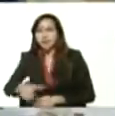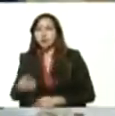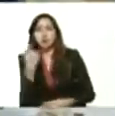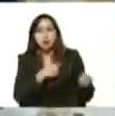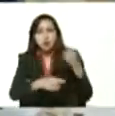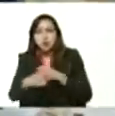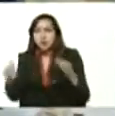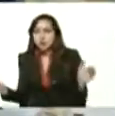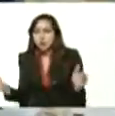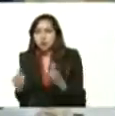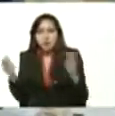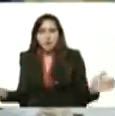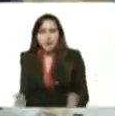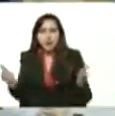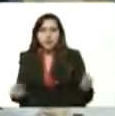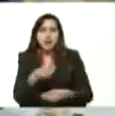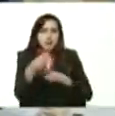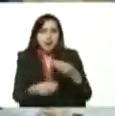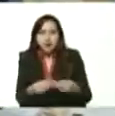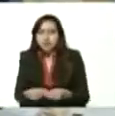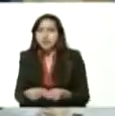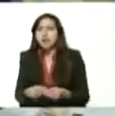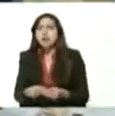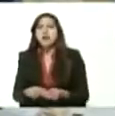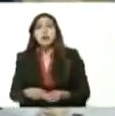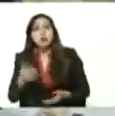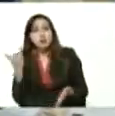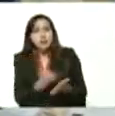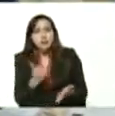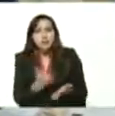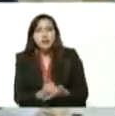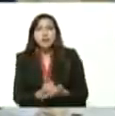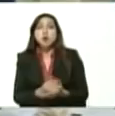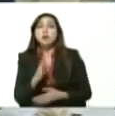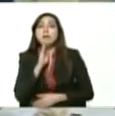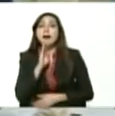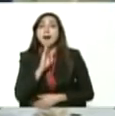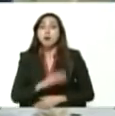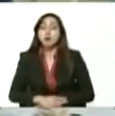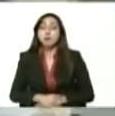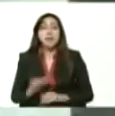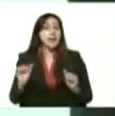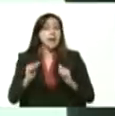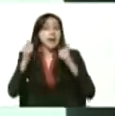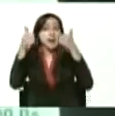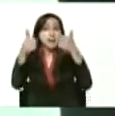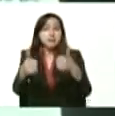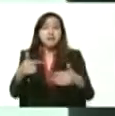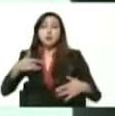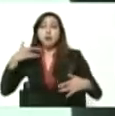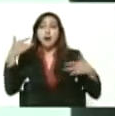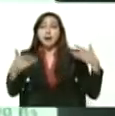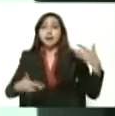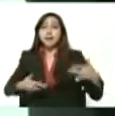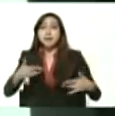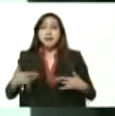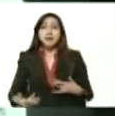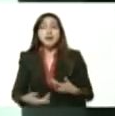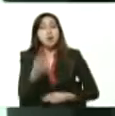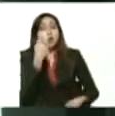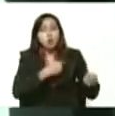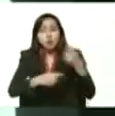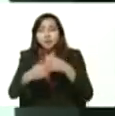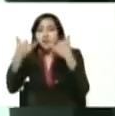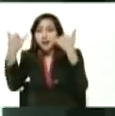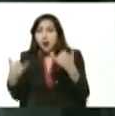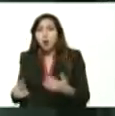comercios que están en proceso de hacer su registro mercantil, que están empezando alguna actividad comercial y ahora cuentan